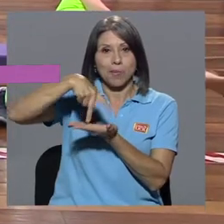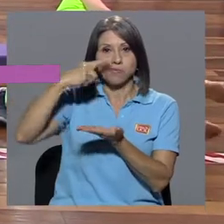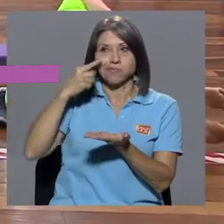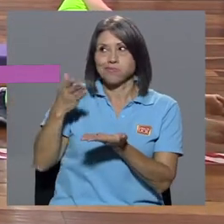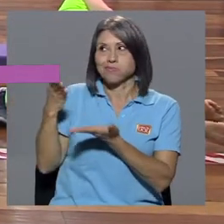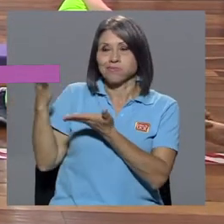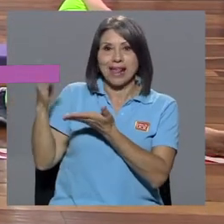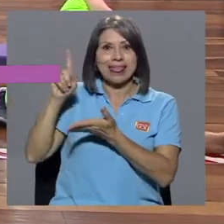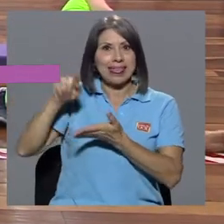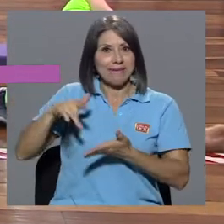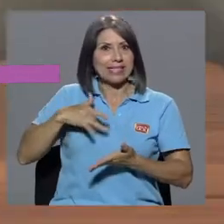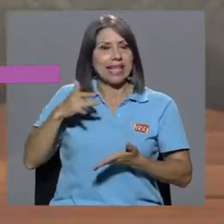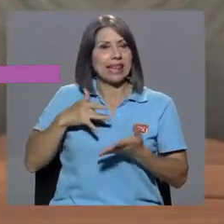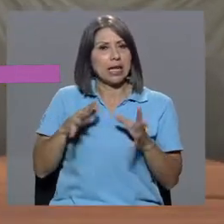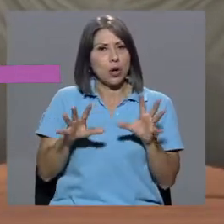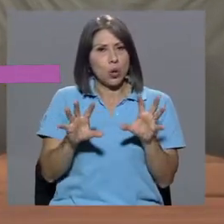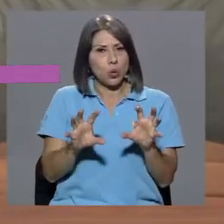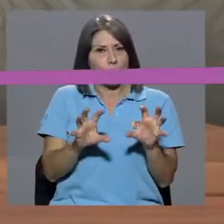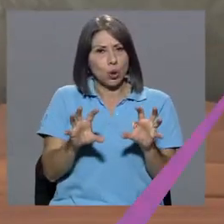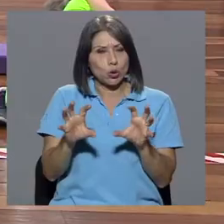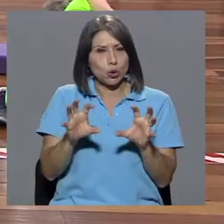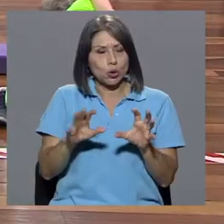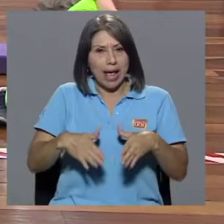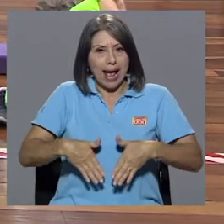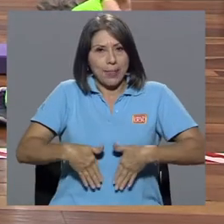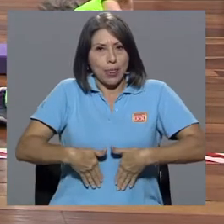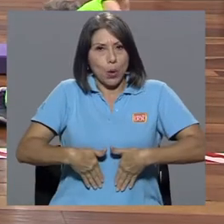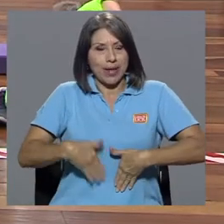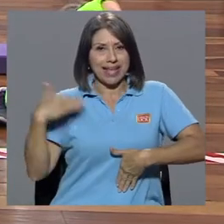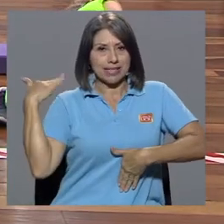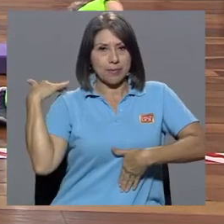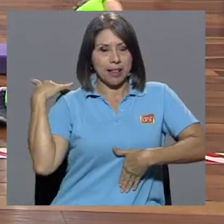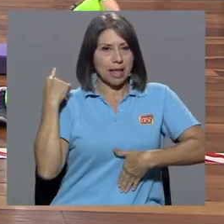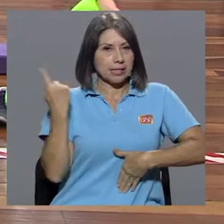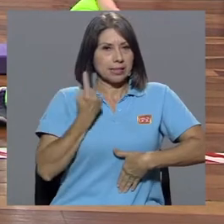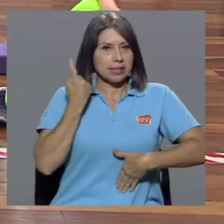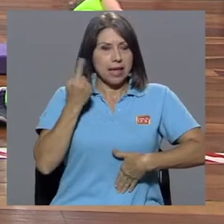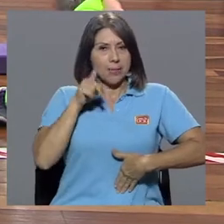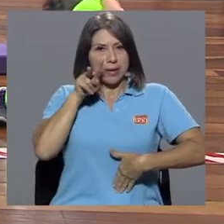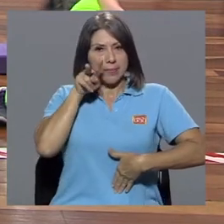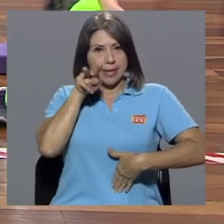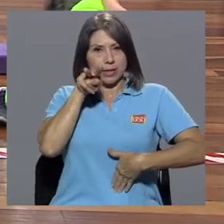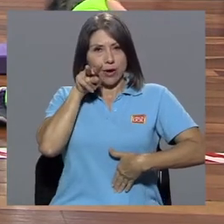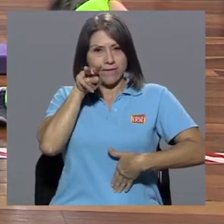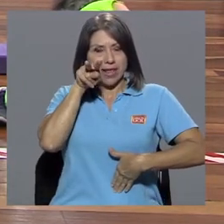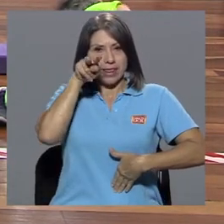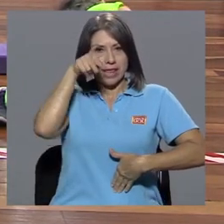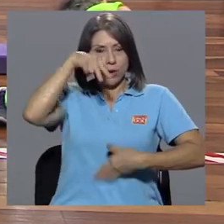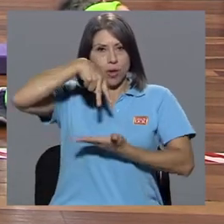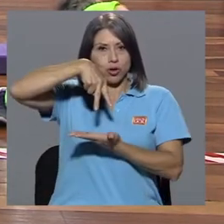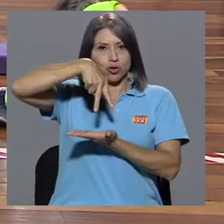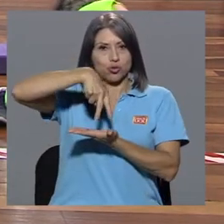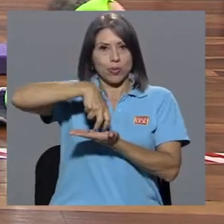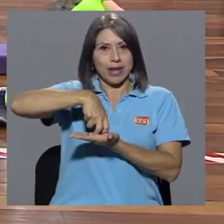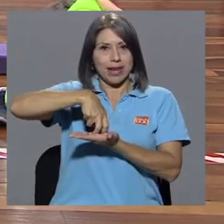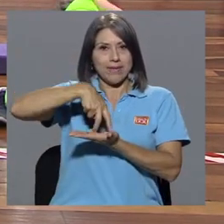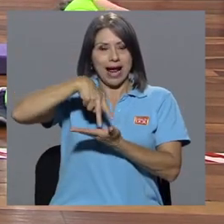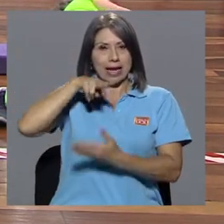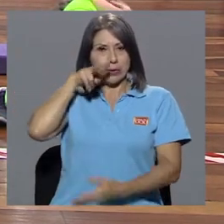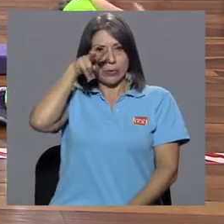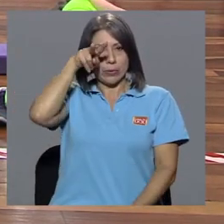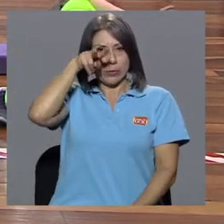de mi pierna, en mis glúteos, en mi abdomen y en mi espalda, manteniendo siempre la vista al frente. Al subir,